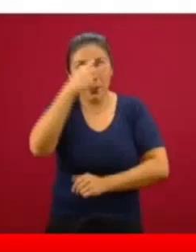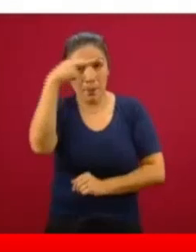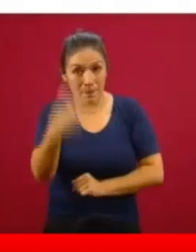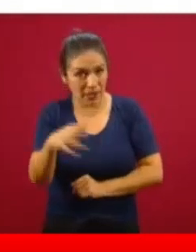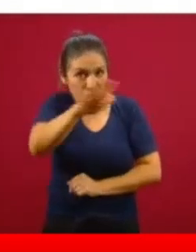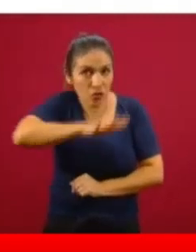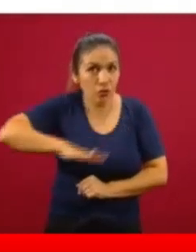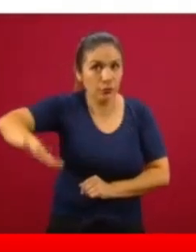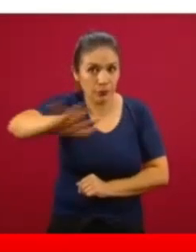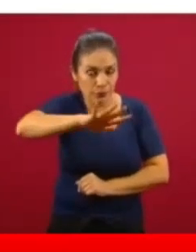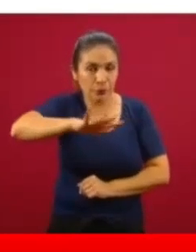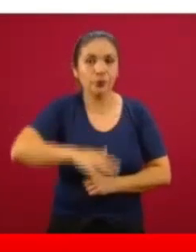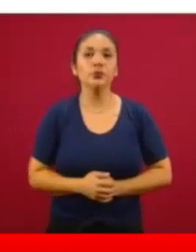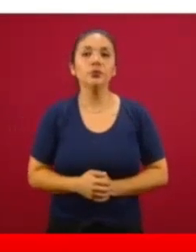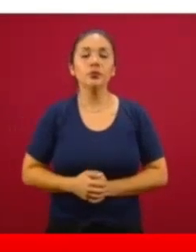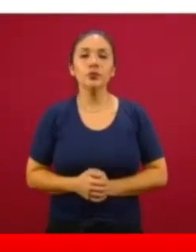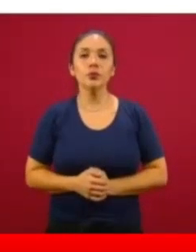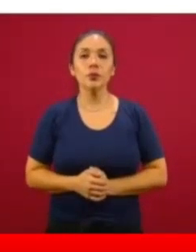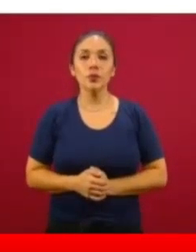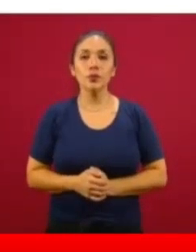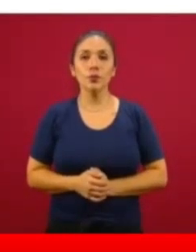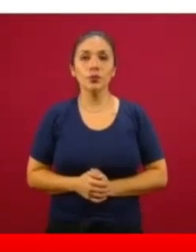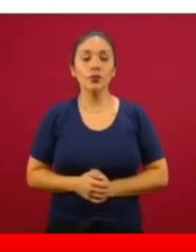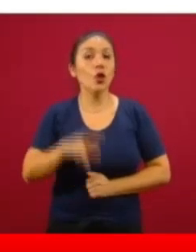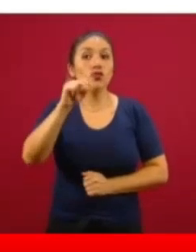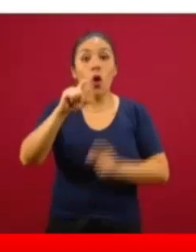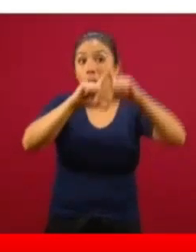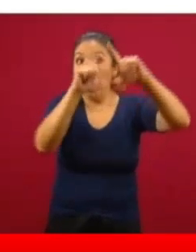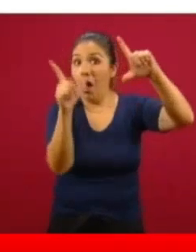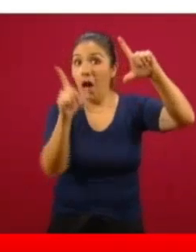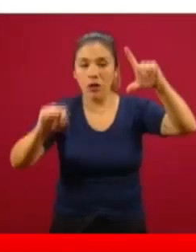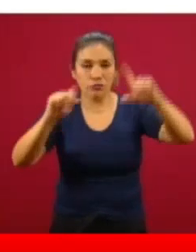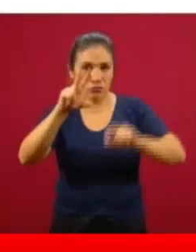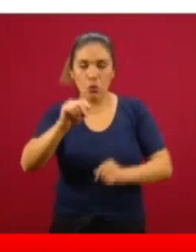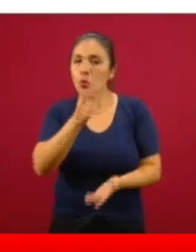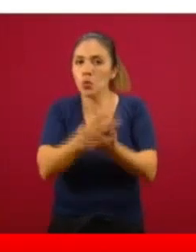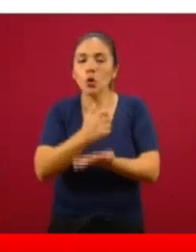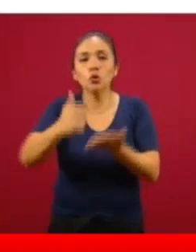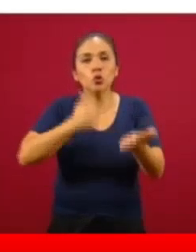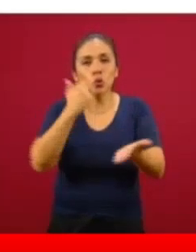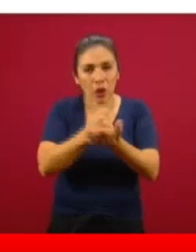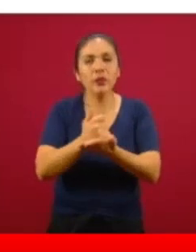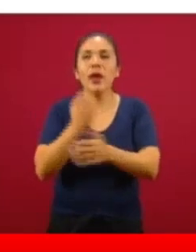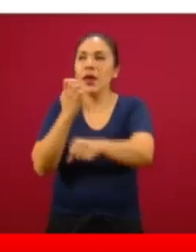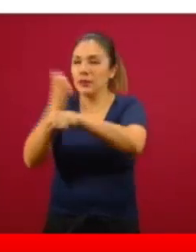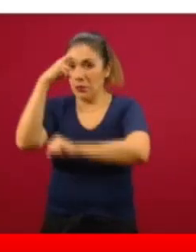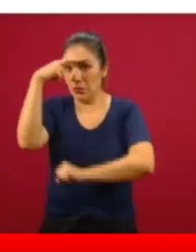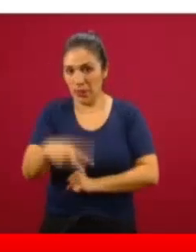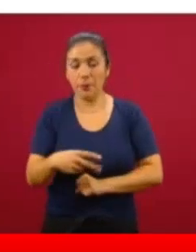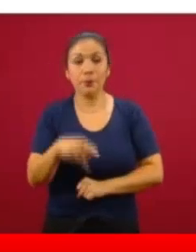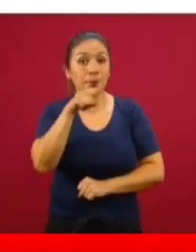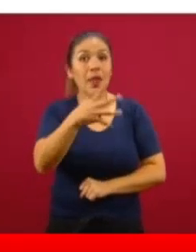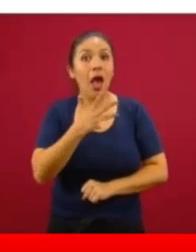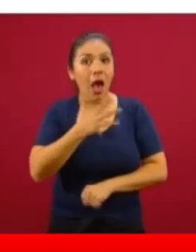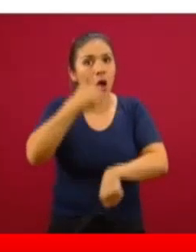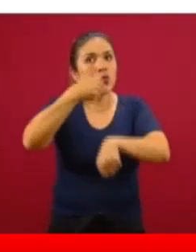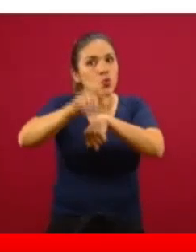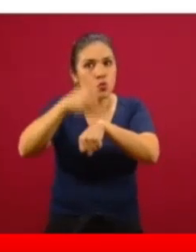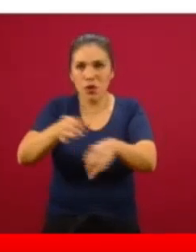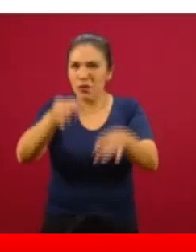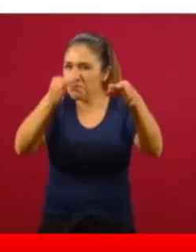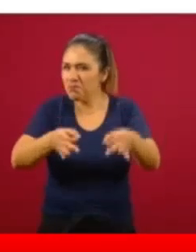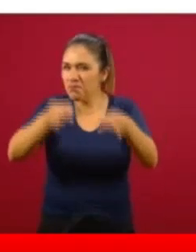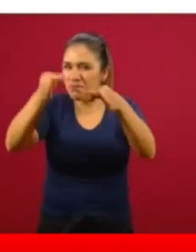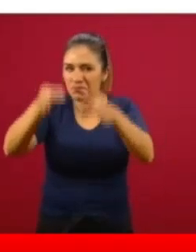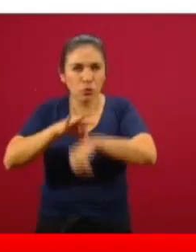del Valle de México, no es de todo el país. Y aquí está, ahora sí, números reales